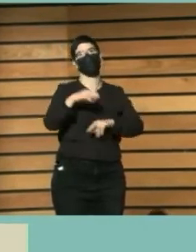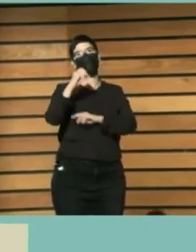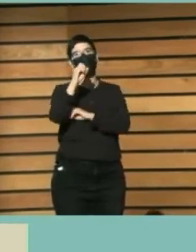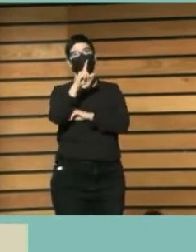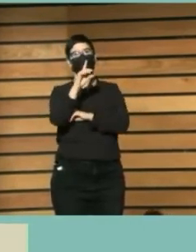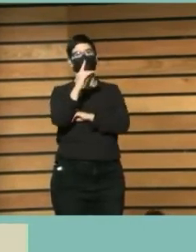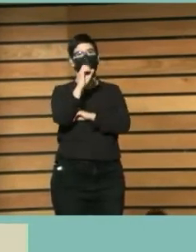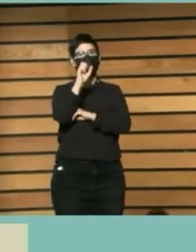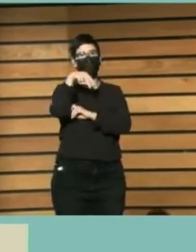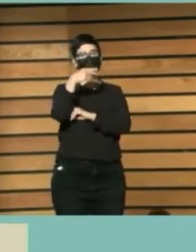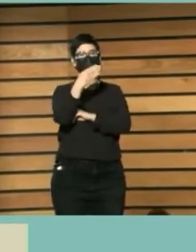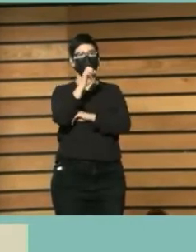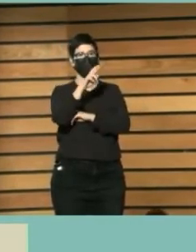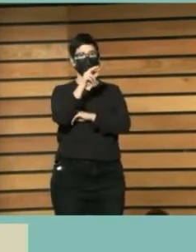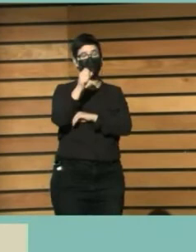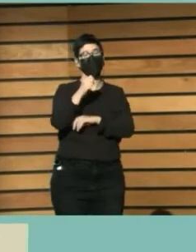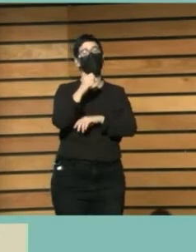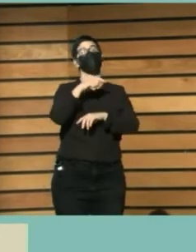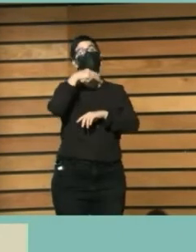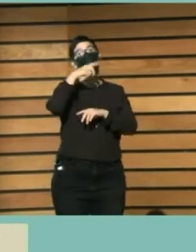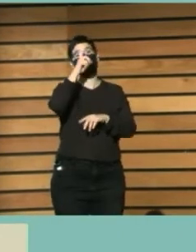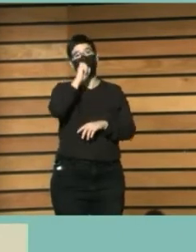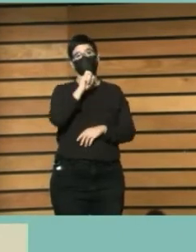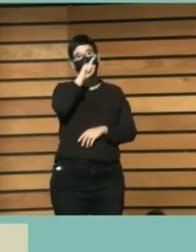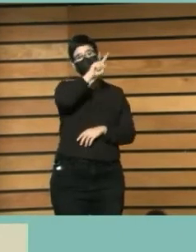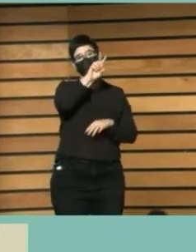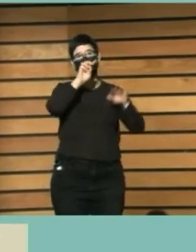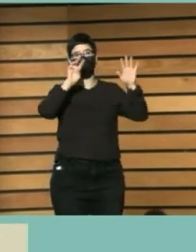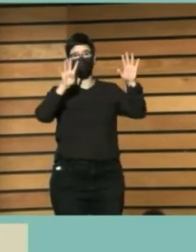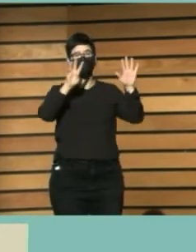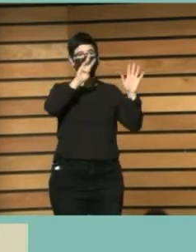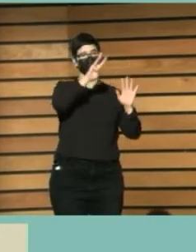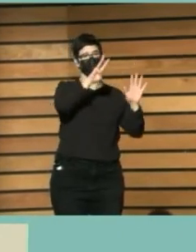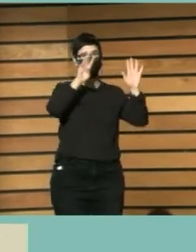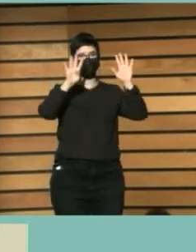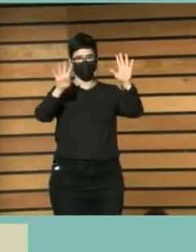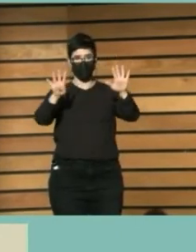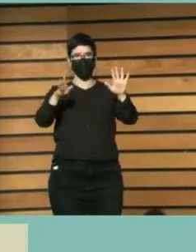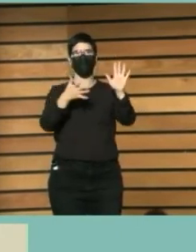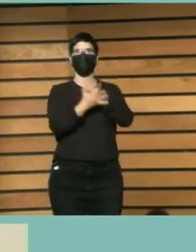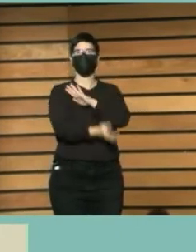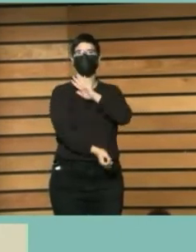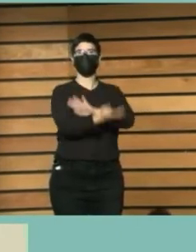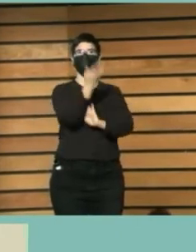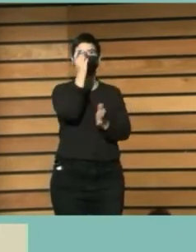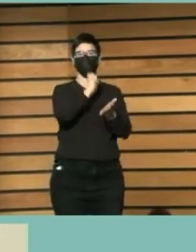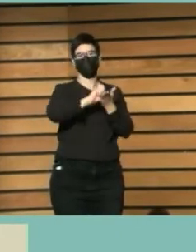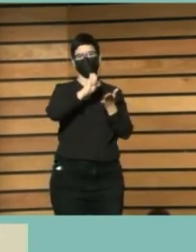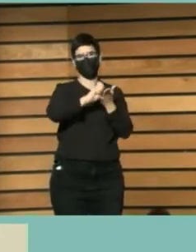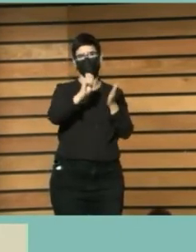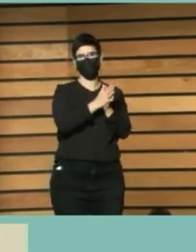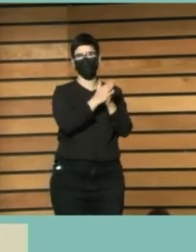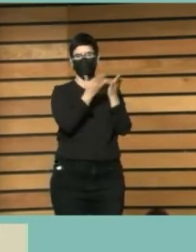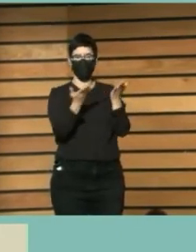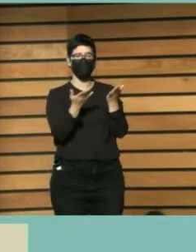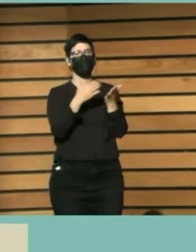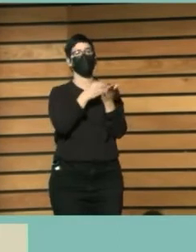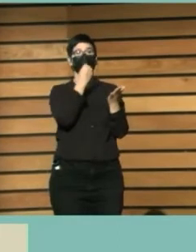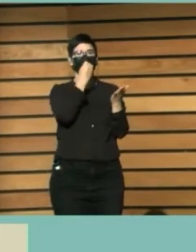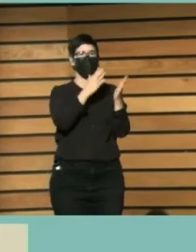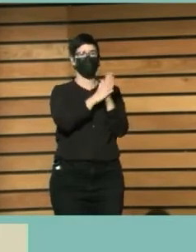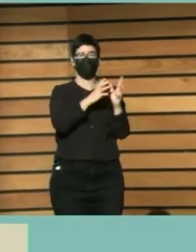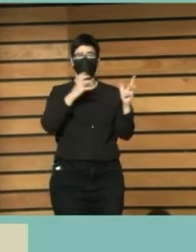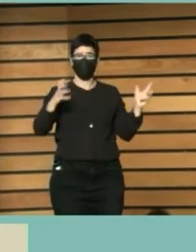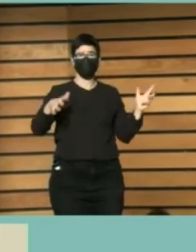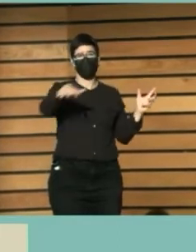multiplicó Que publicó Un libro Que se llamaba Los grandes Y buenos Lugares terceros Y estos lugares